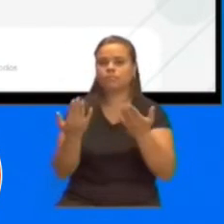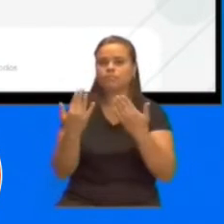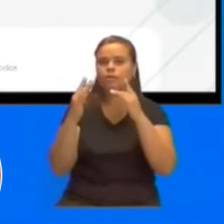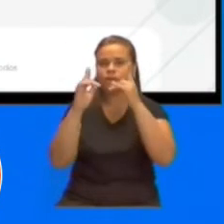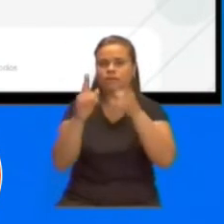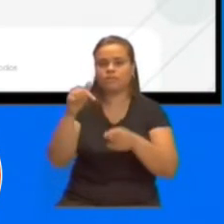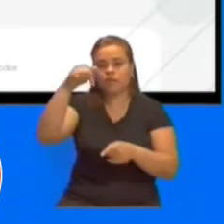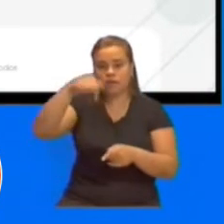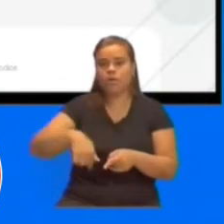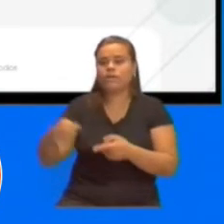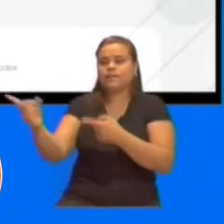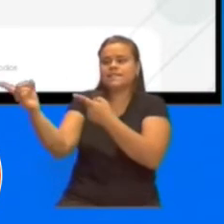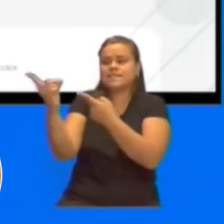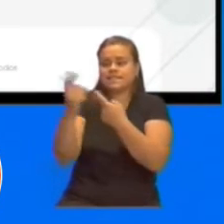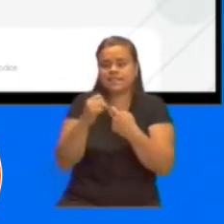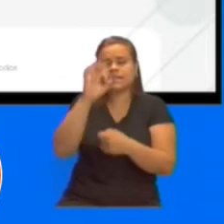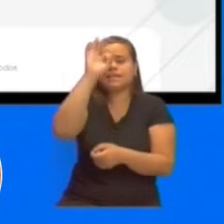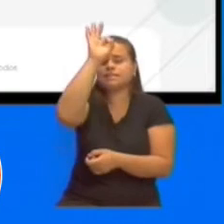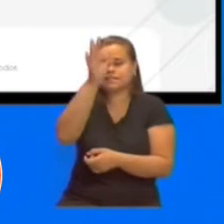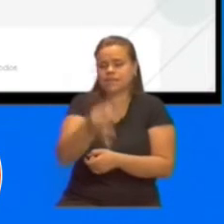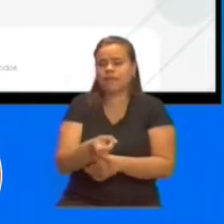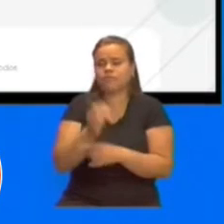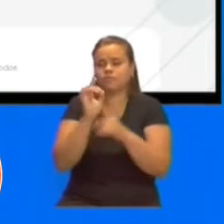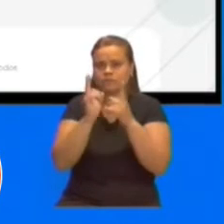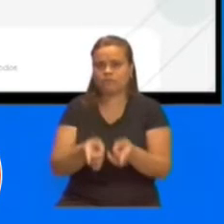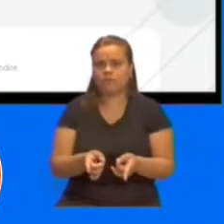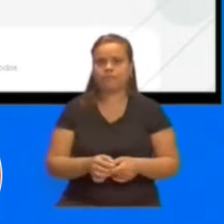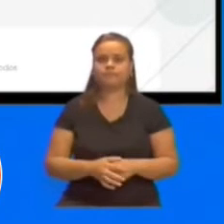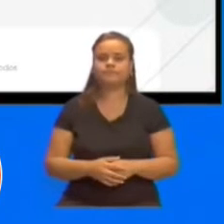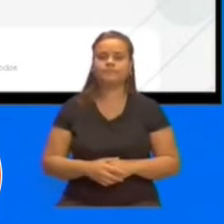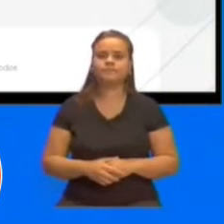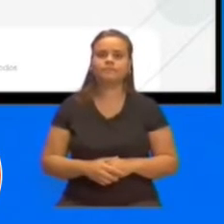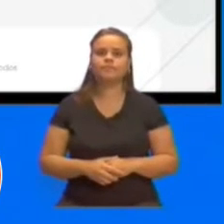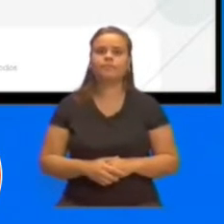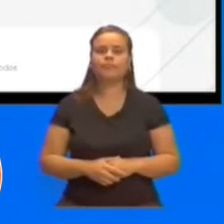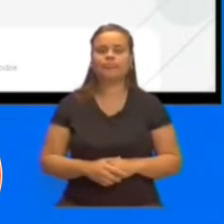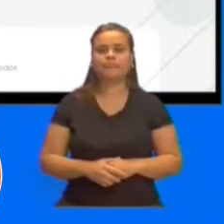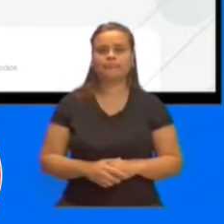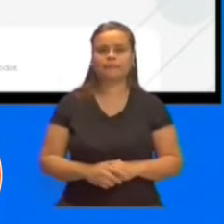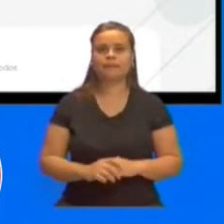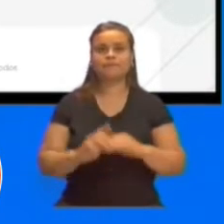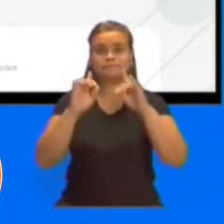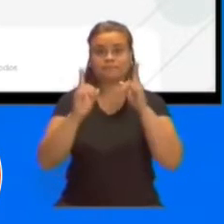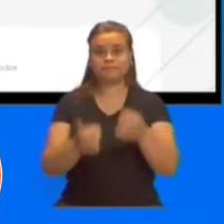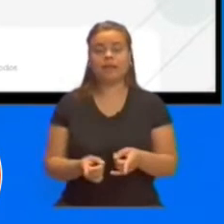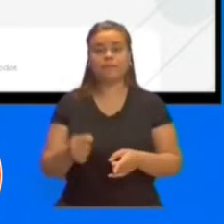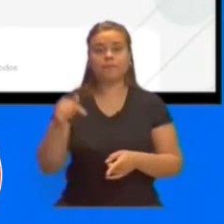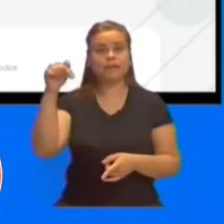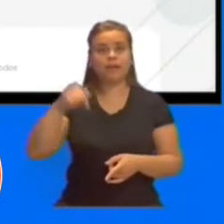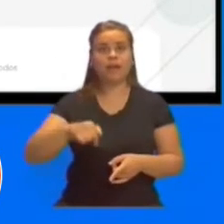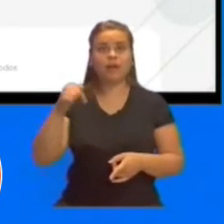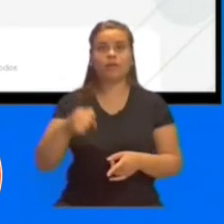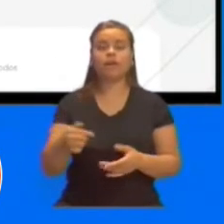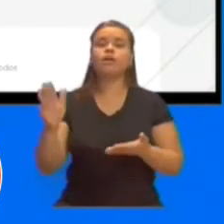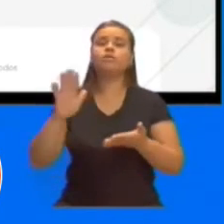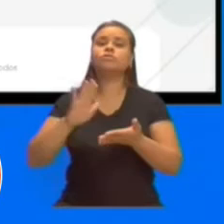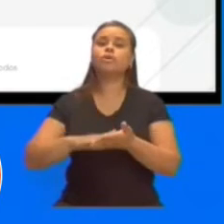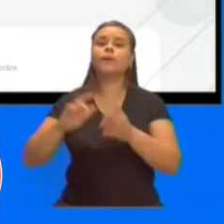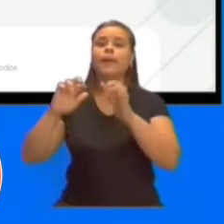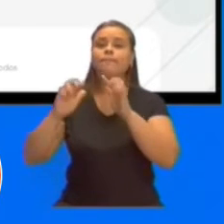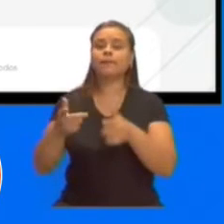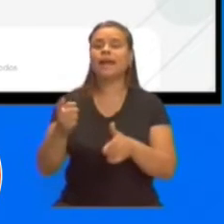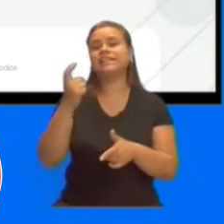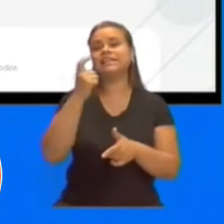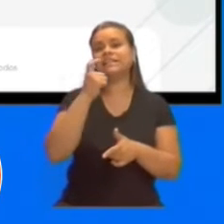y merece esa prestación sanitaria. Además de lo que decimos con el plan de salud bucal y el plan de salud